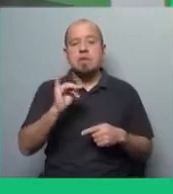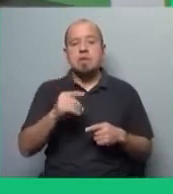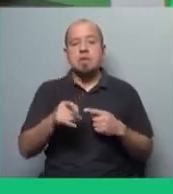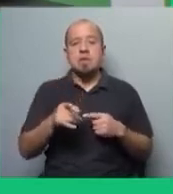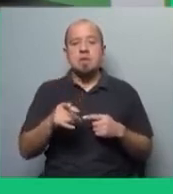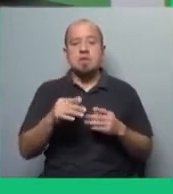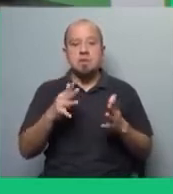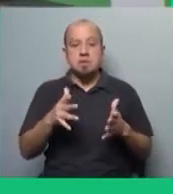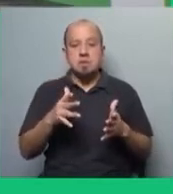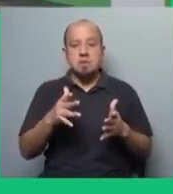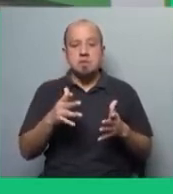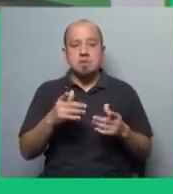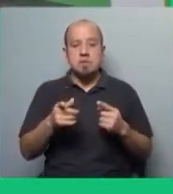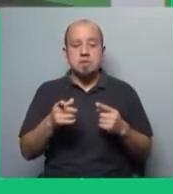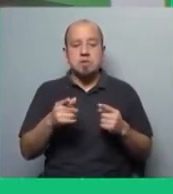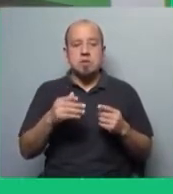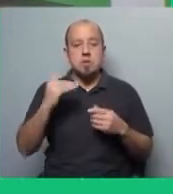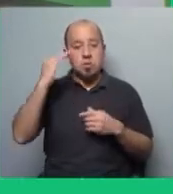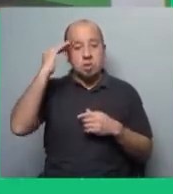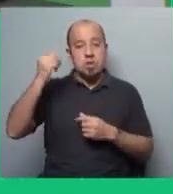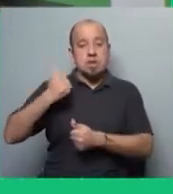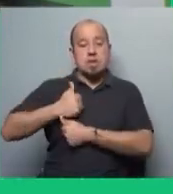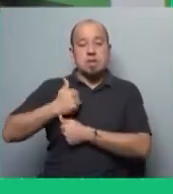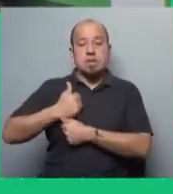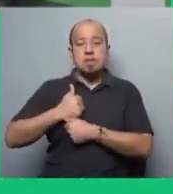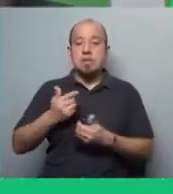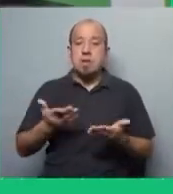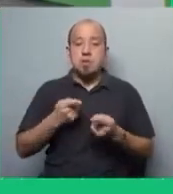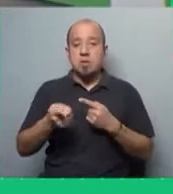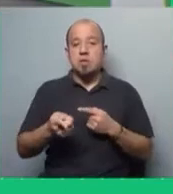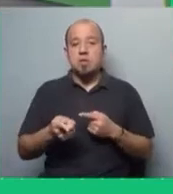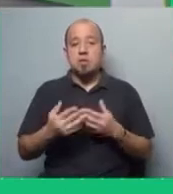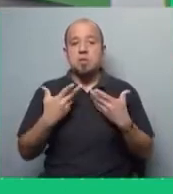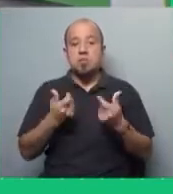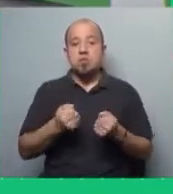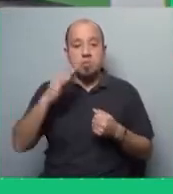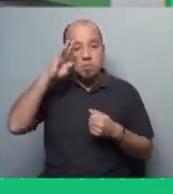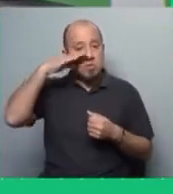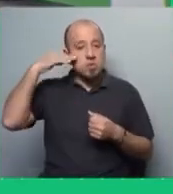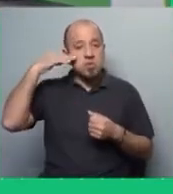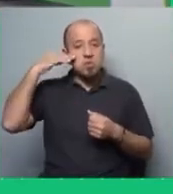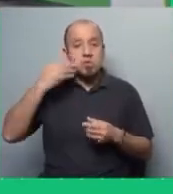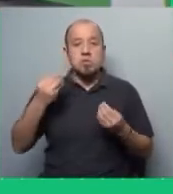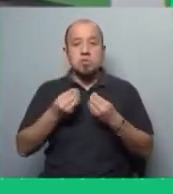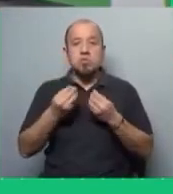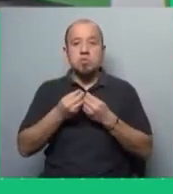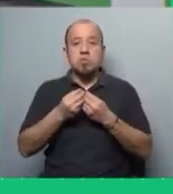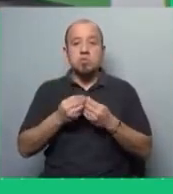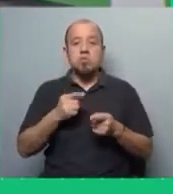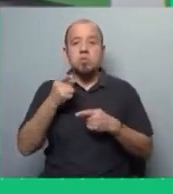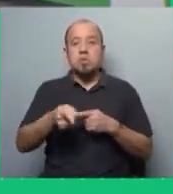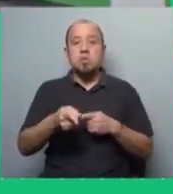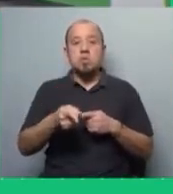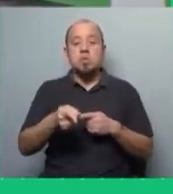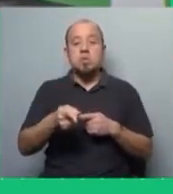Y para hacer una digresión, los militares que ahora apoyan al gobierno Bolsonaro, muchos de ellos vienen de esas intervenciones.